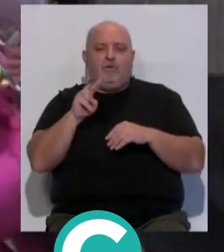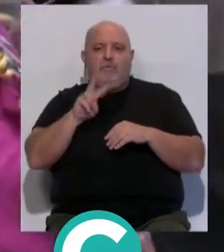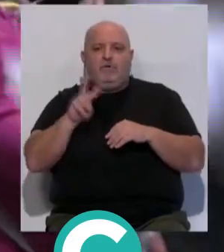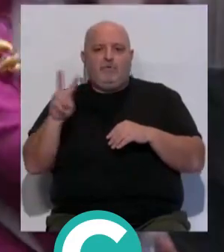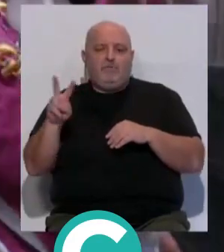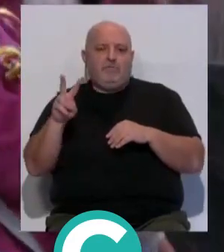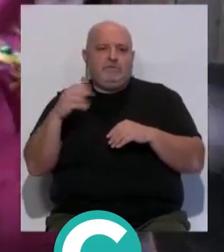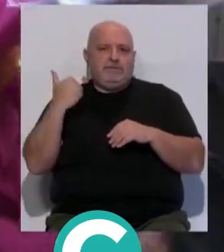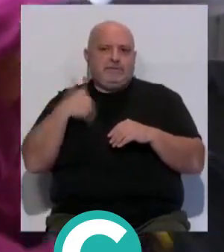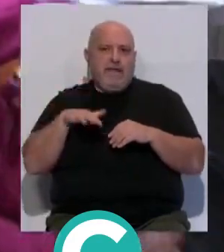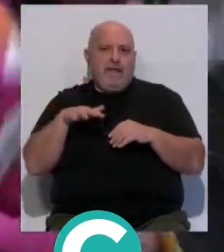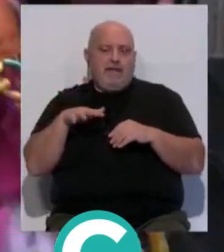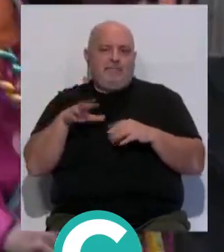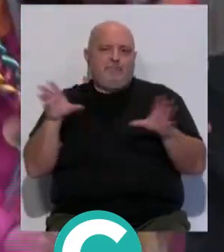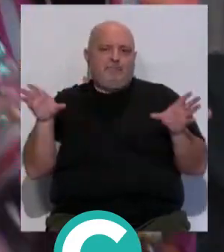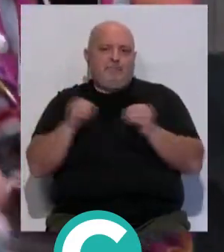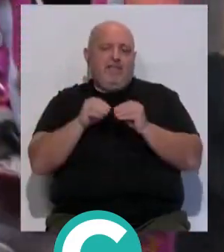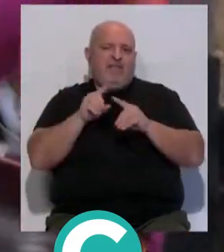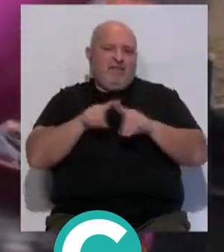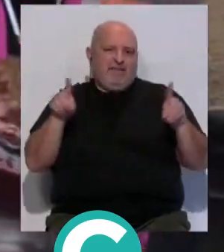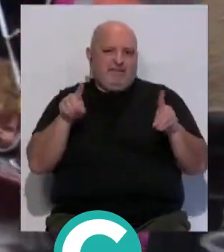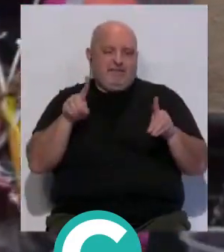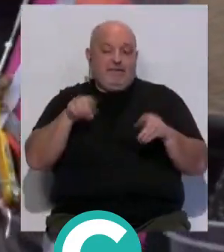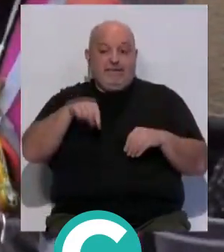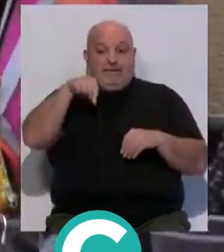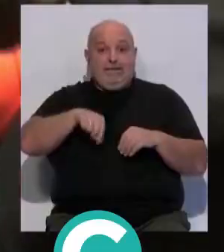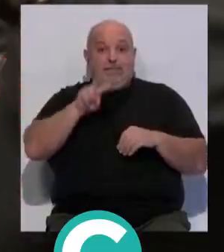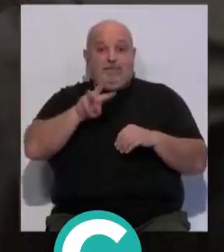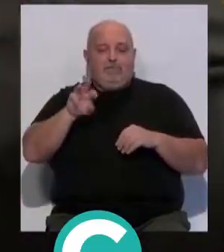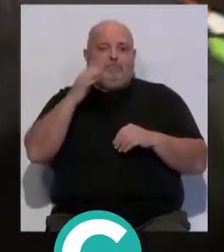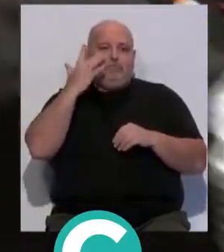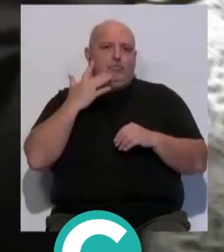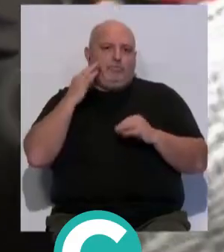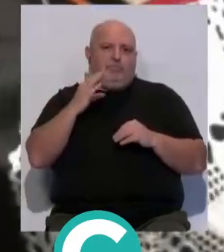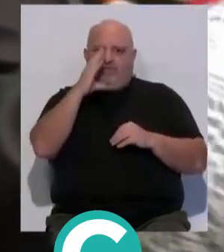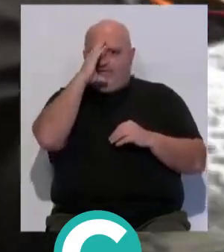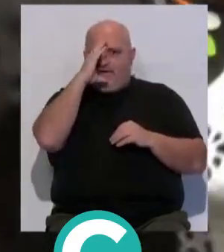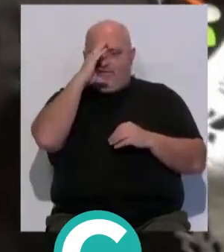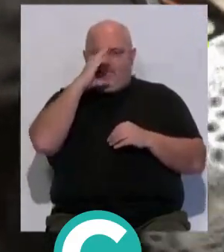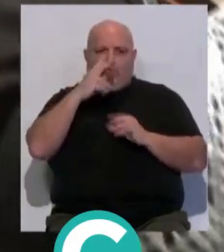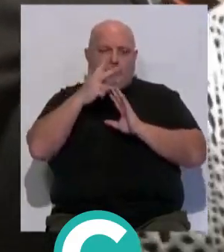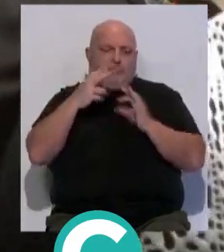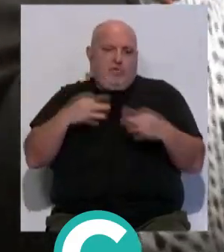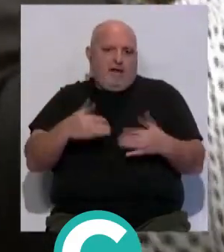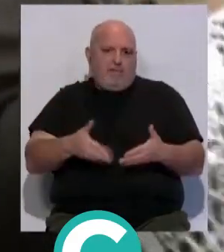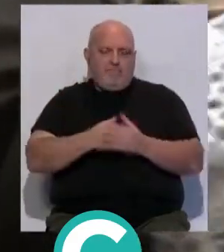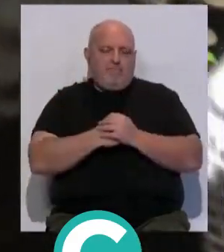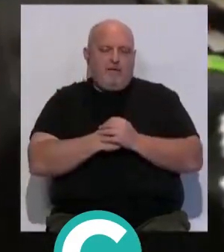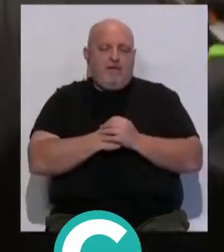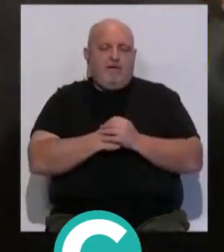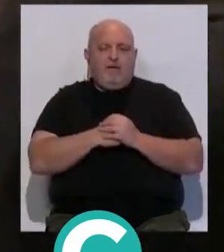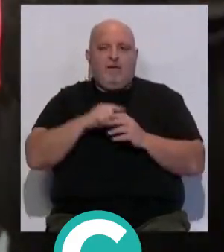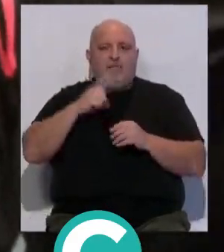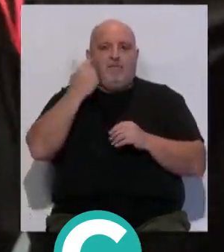22 fueron ya diferentes. Este va a ser el carnaval, digamos, de la normalidad. El